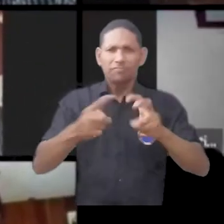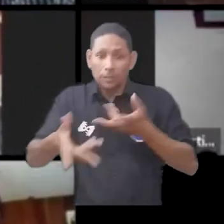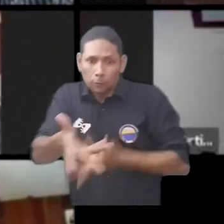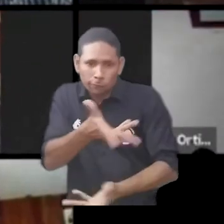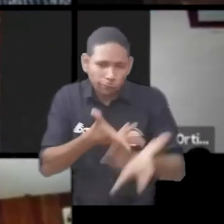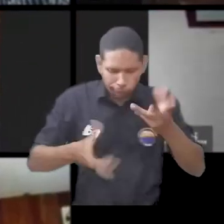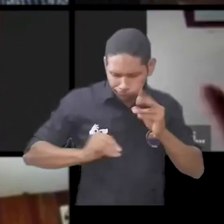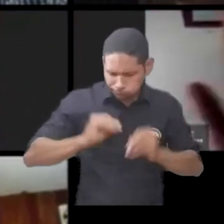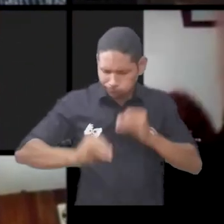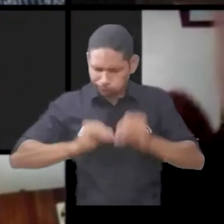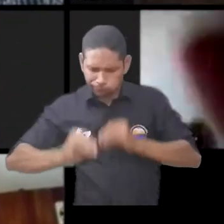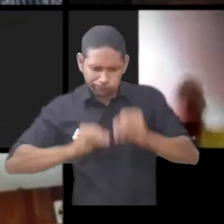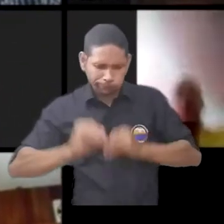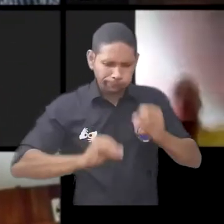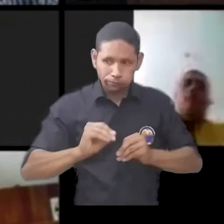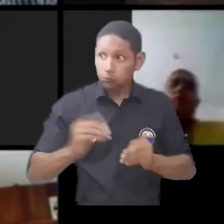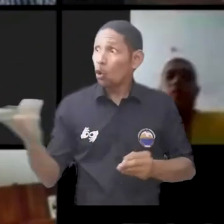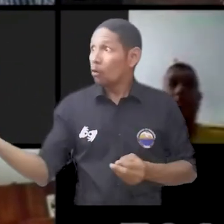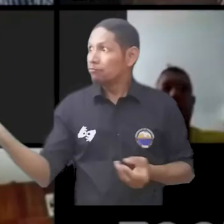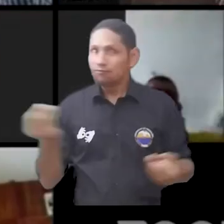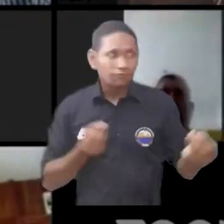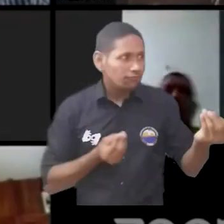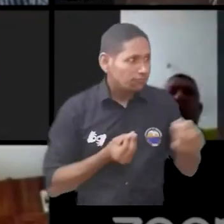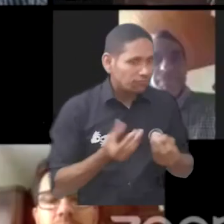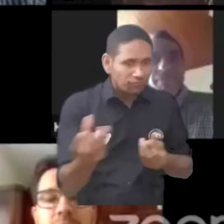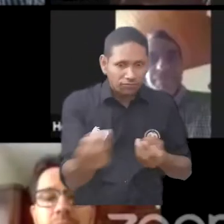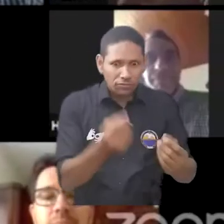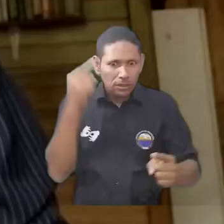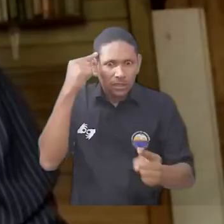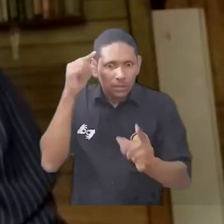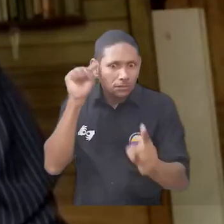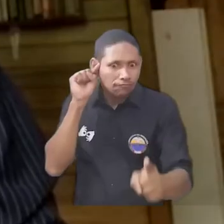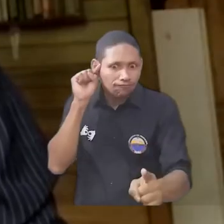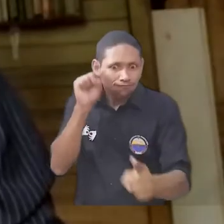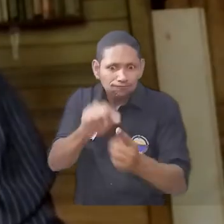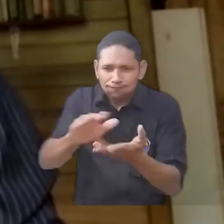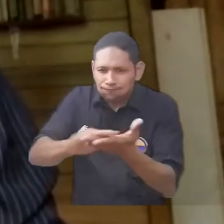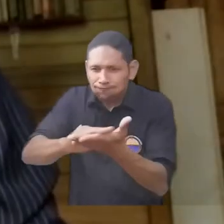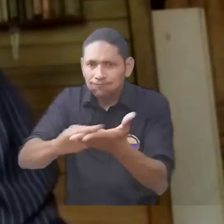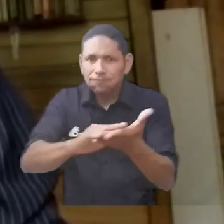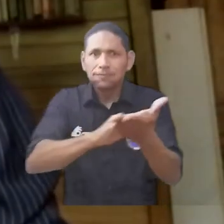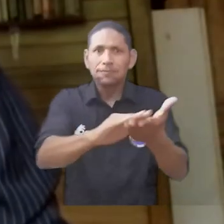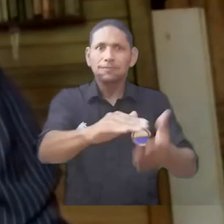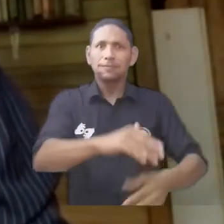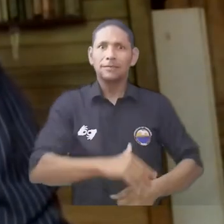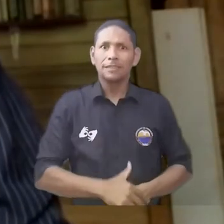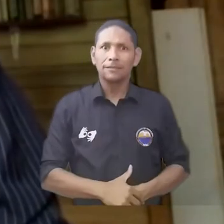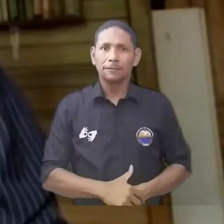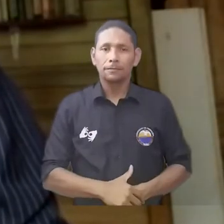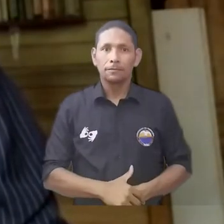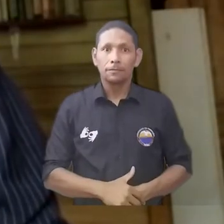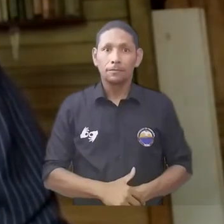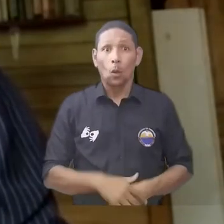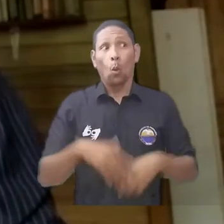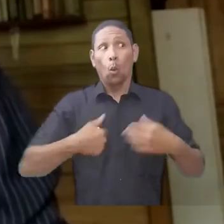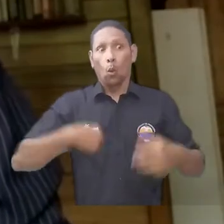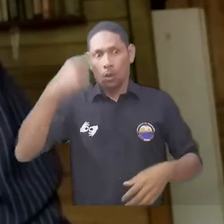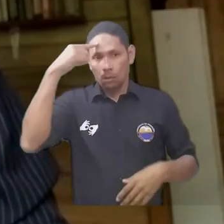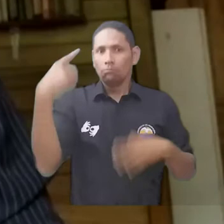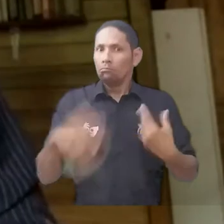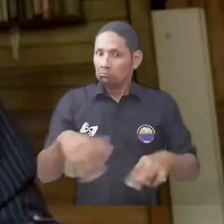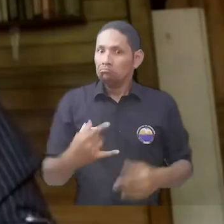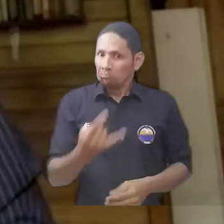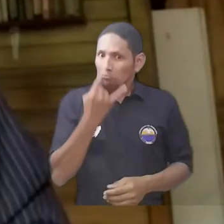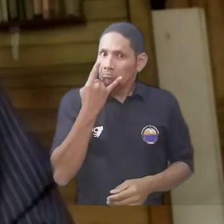estemos todos pensando sobre la misma solución. Me pareció obviamente muy interesante, es interesante